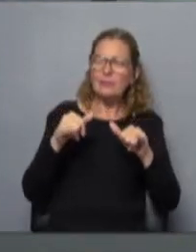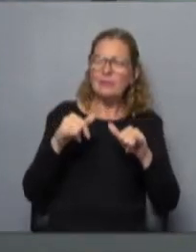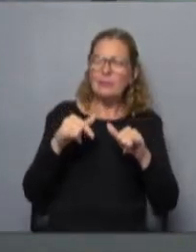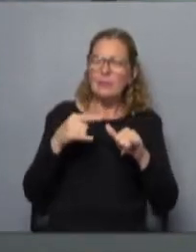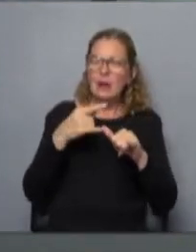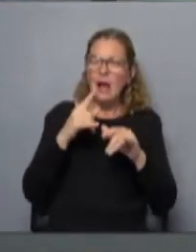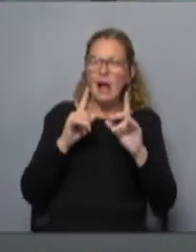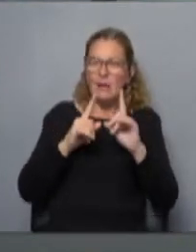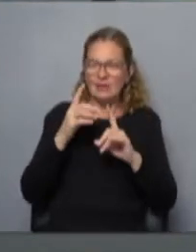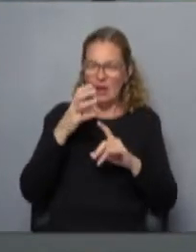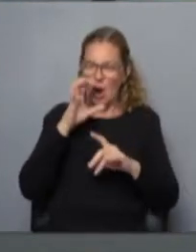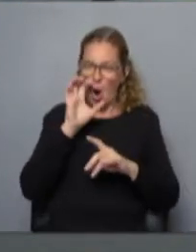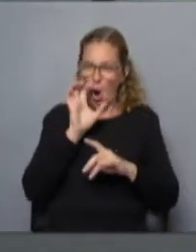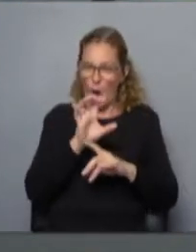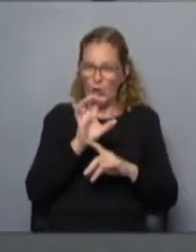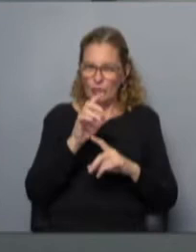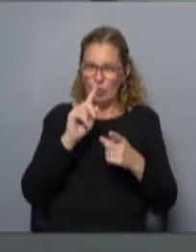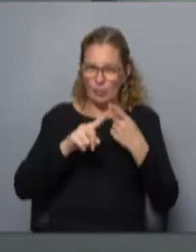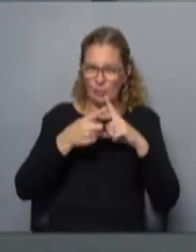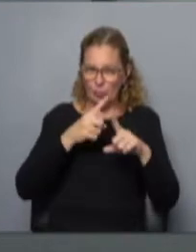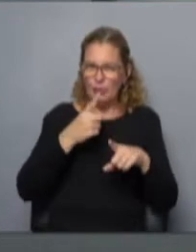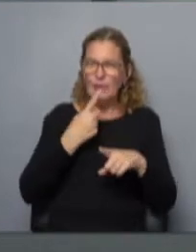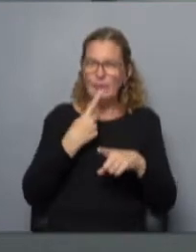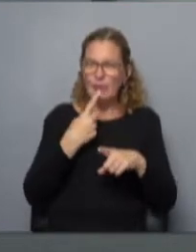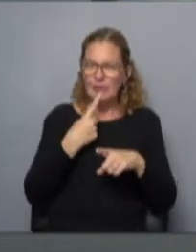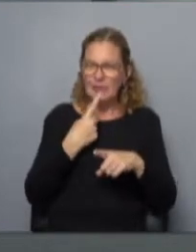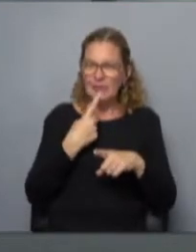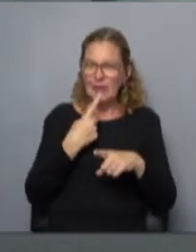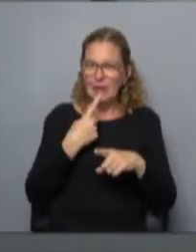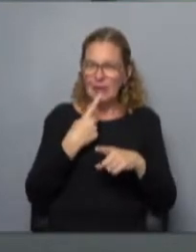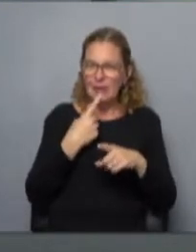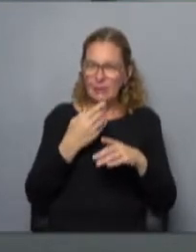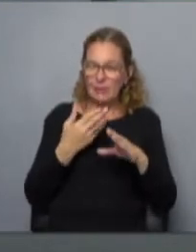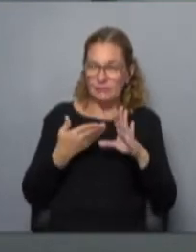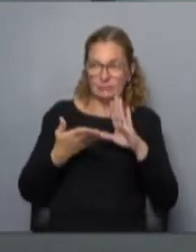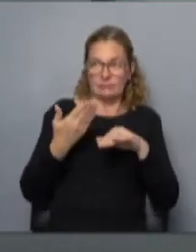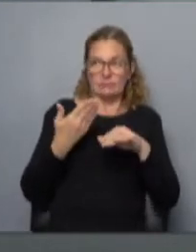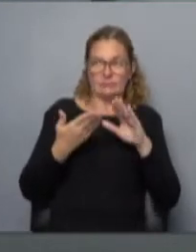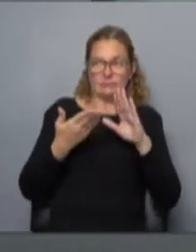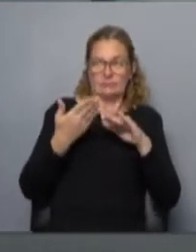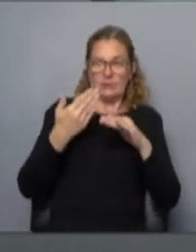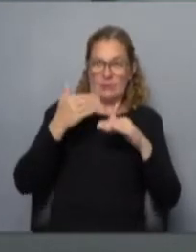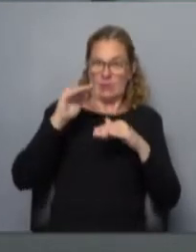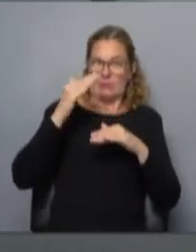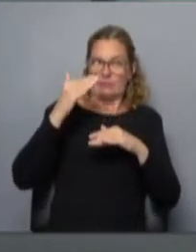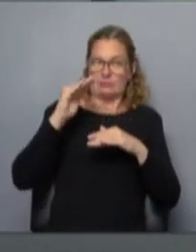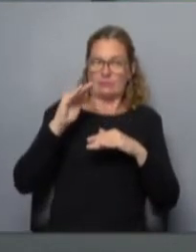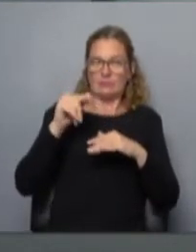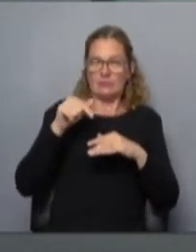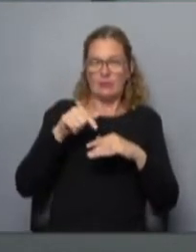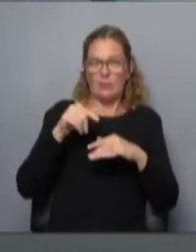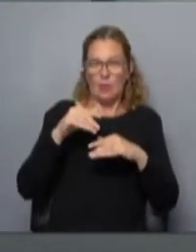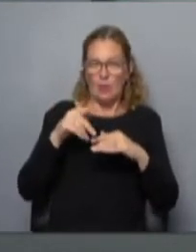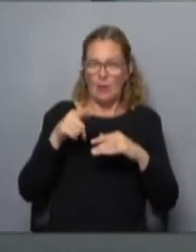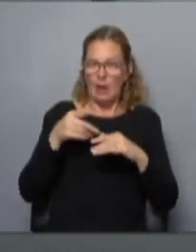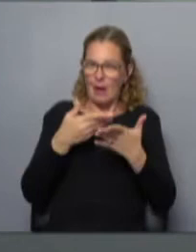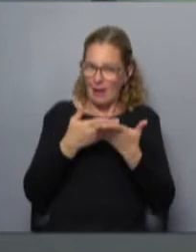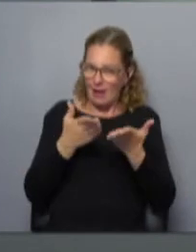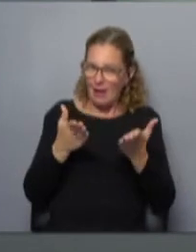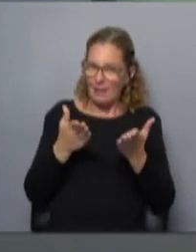muchas veces de odio en el marco de discusiones políticas que van subiendo de tono y que por lo menos a nivel occidental cada vez